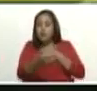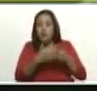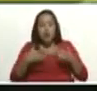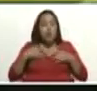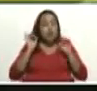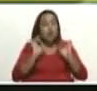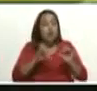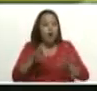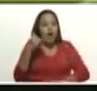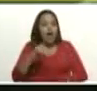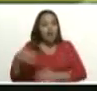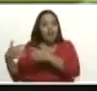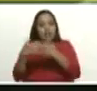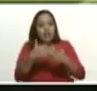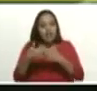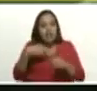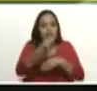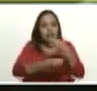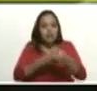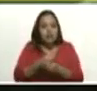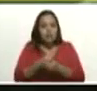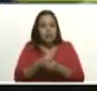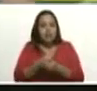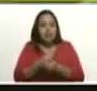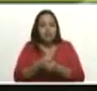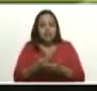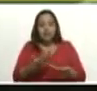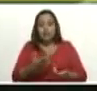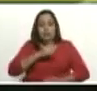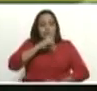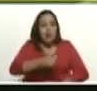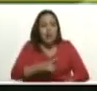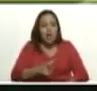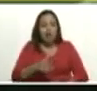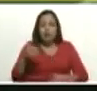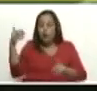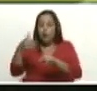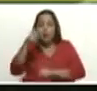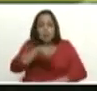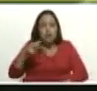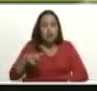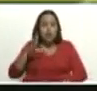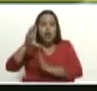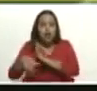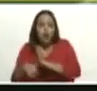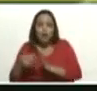queden, de las batallas que damos, amarga, contra los corruptos, los bandidos, los indolentes.